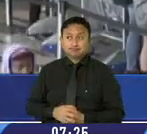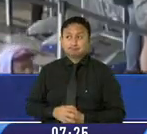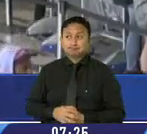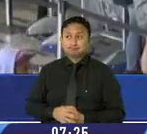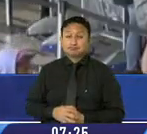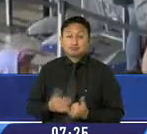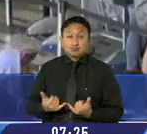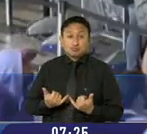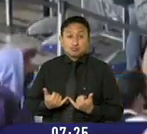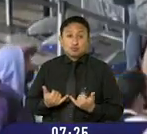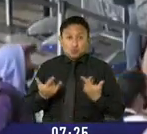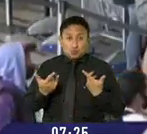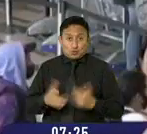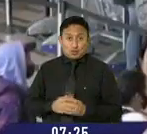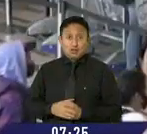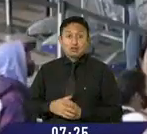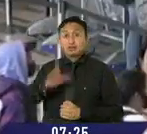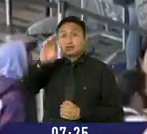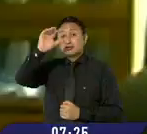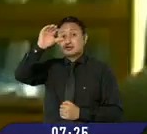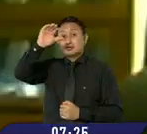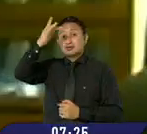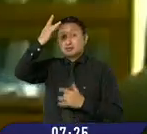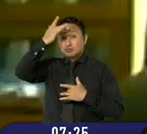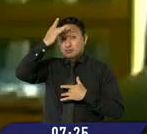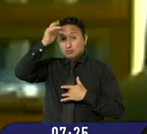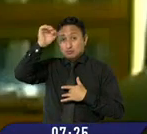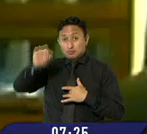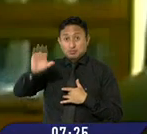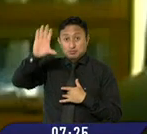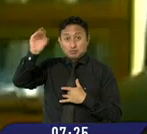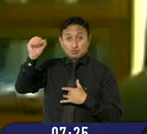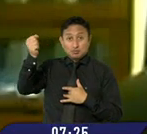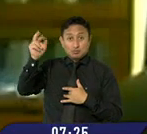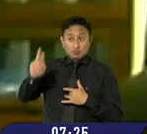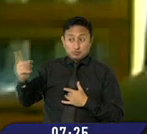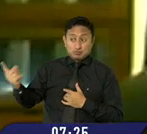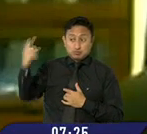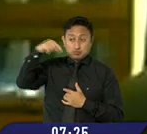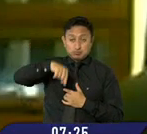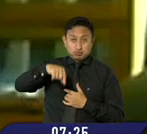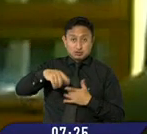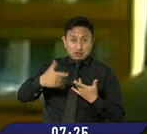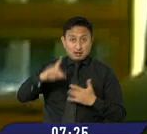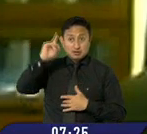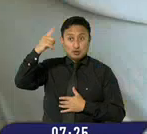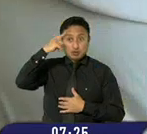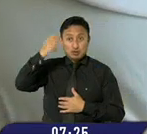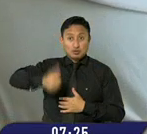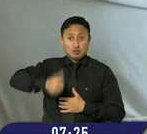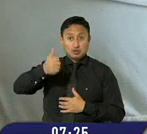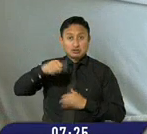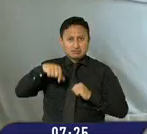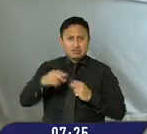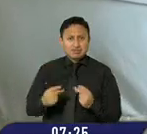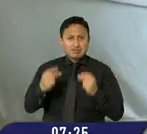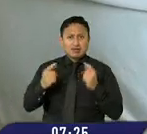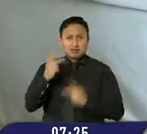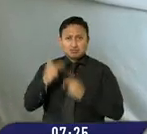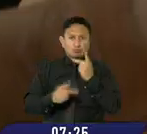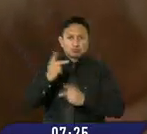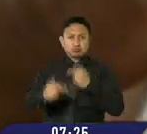la inminente llegada de Omicron, especialistas destacan la decisión del gobierno de agilizar el proceso de